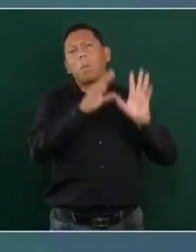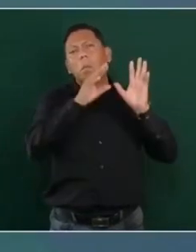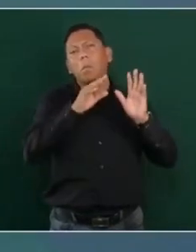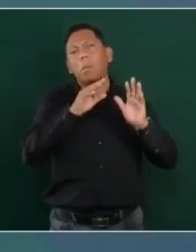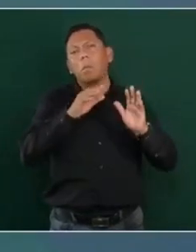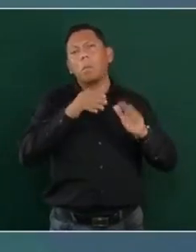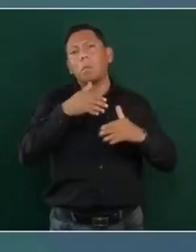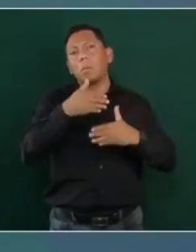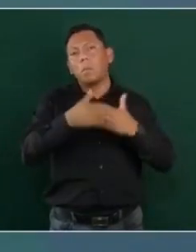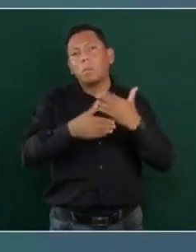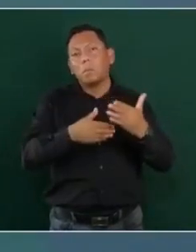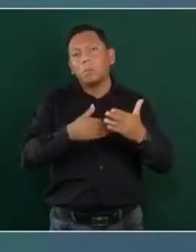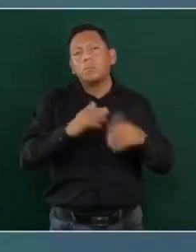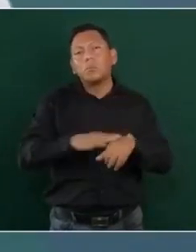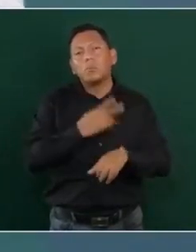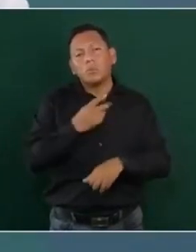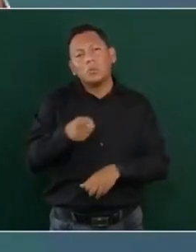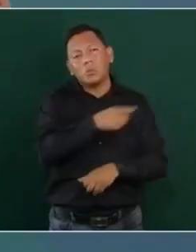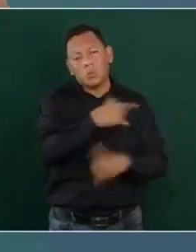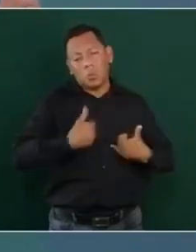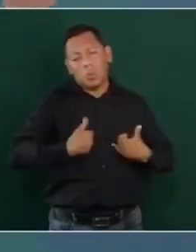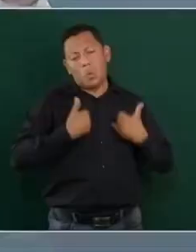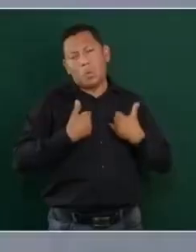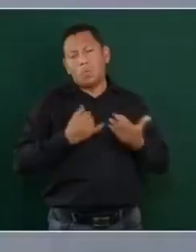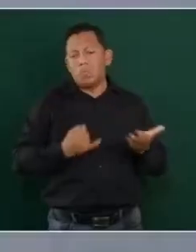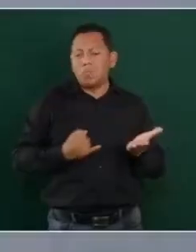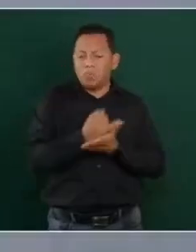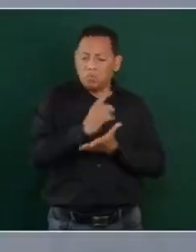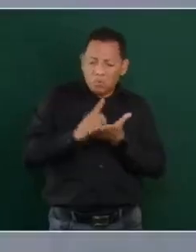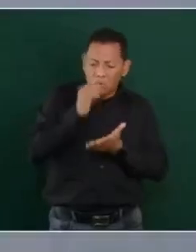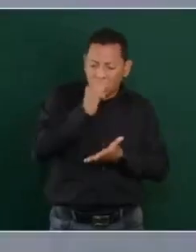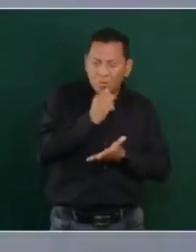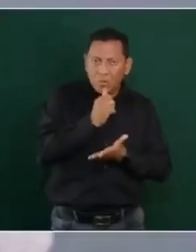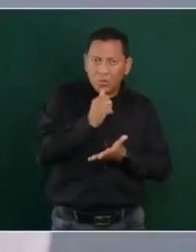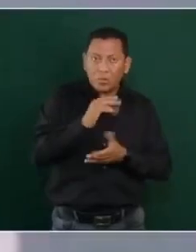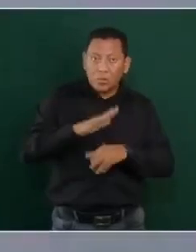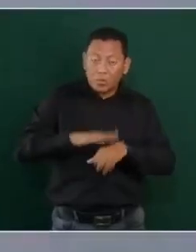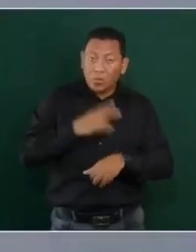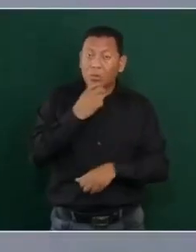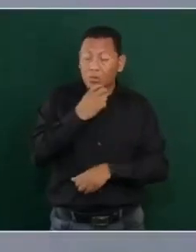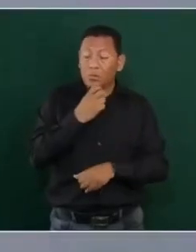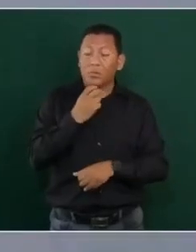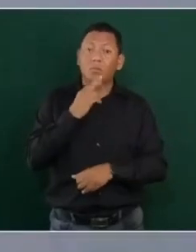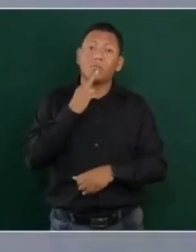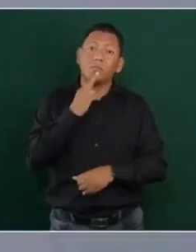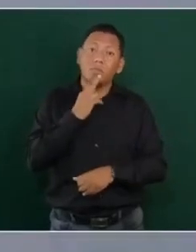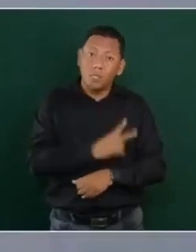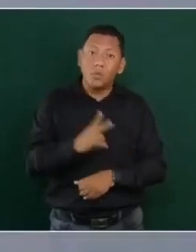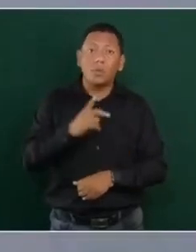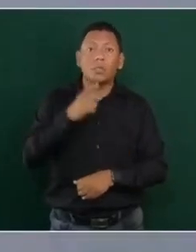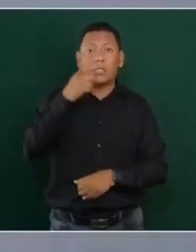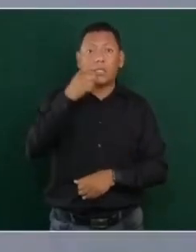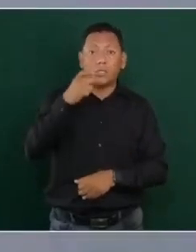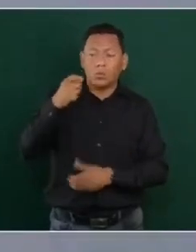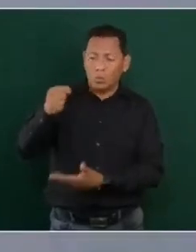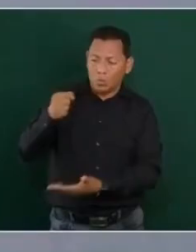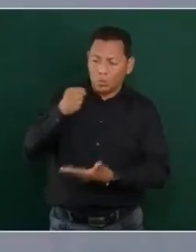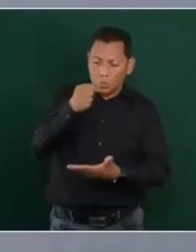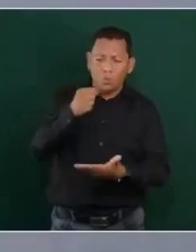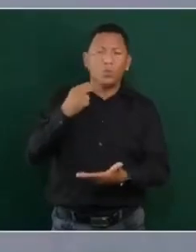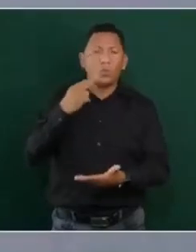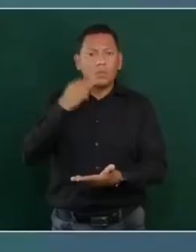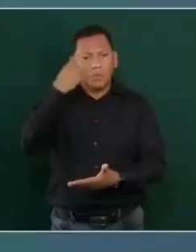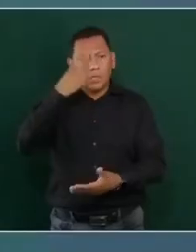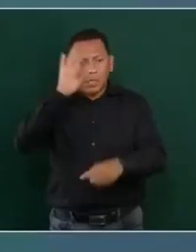Por eso deberían de estar destinando fondos a atender